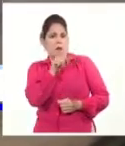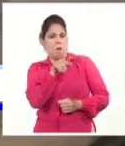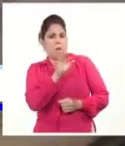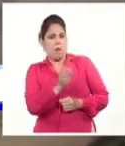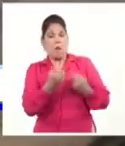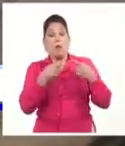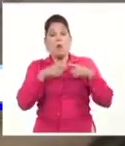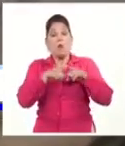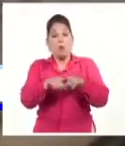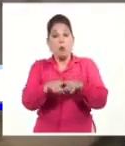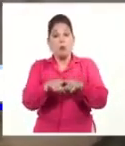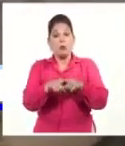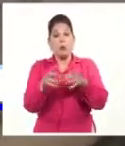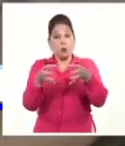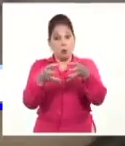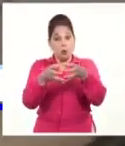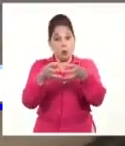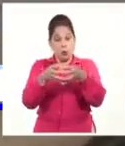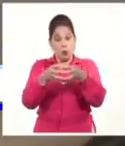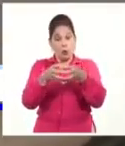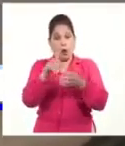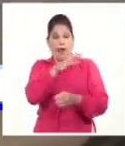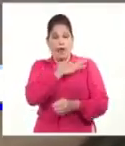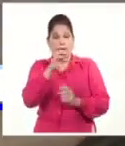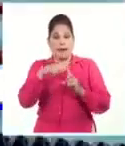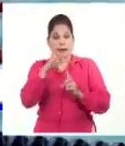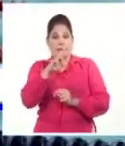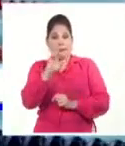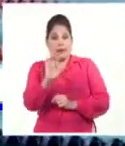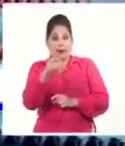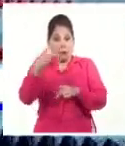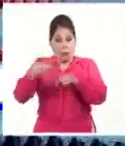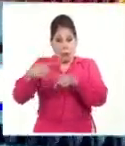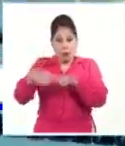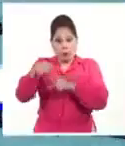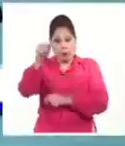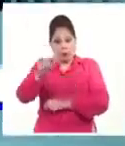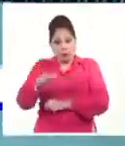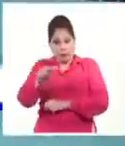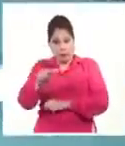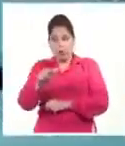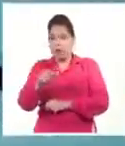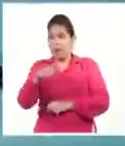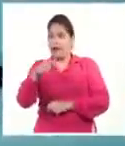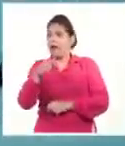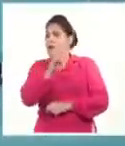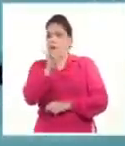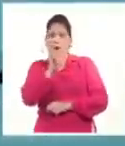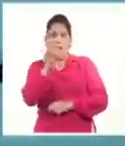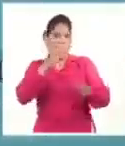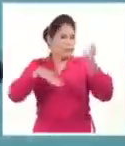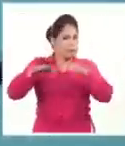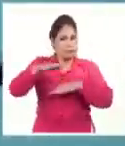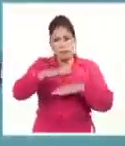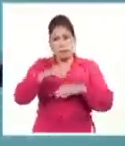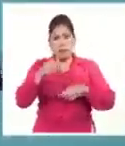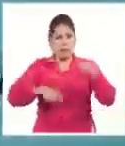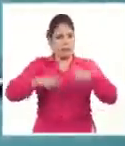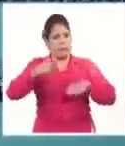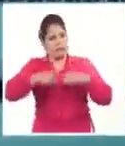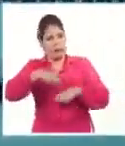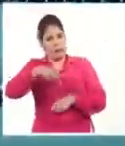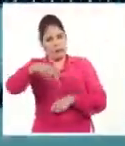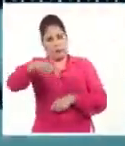junto al olímpico Lester Ders, así como Marcos Antonio Rojas, Sunel Lescano, Delmis Pérez, Diana Leiva